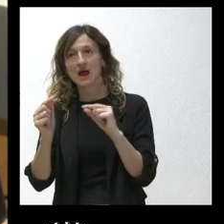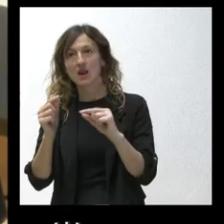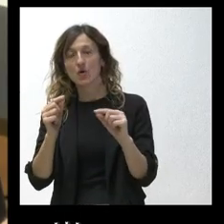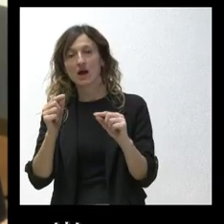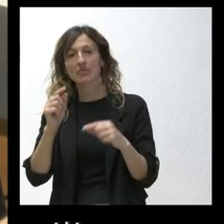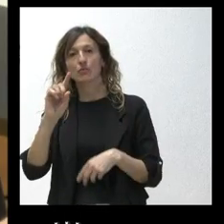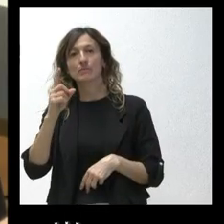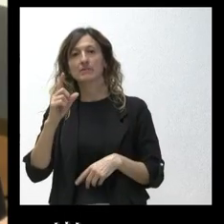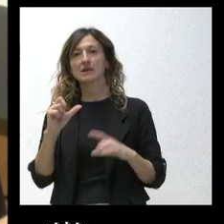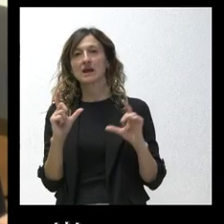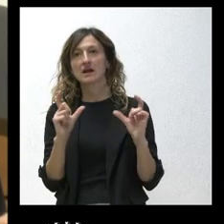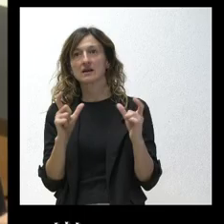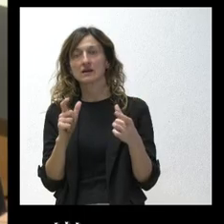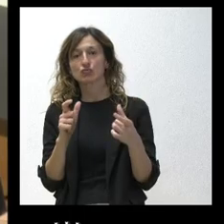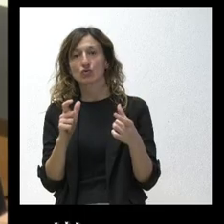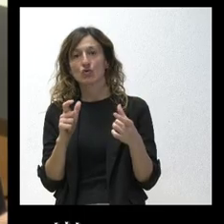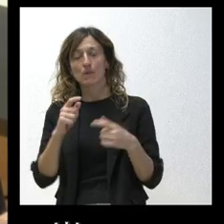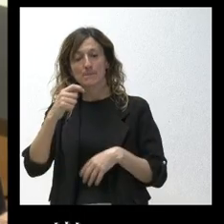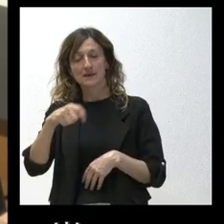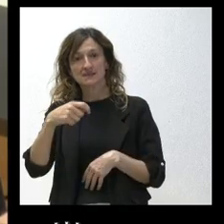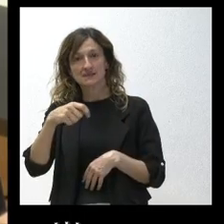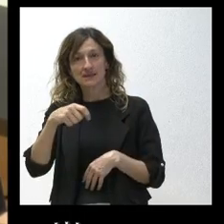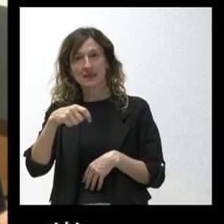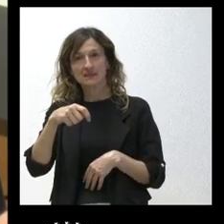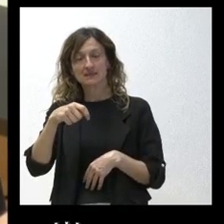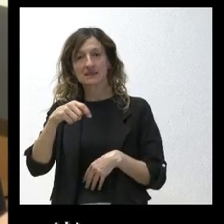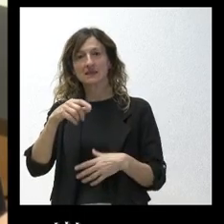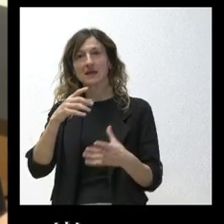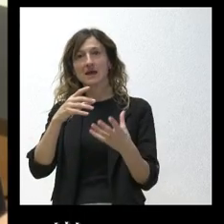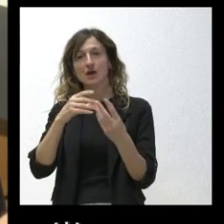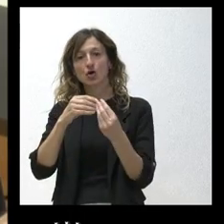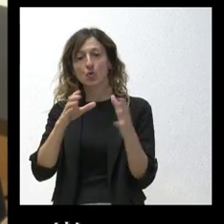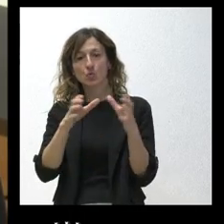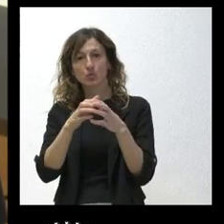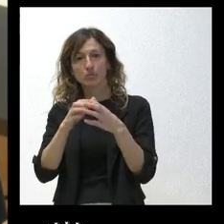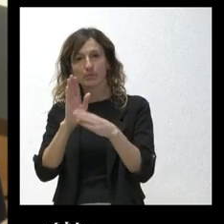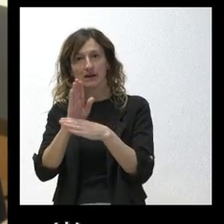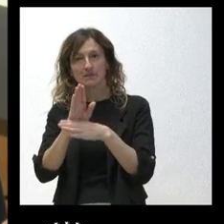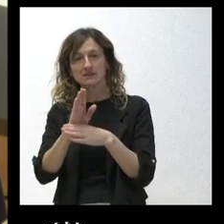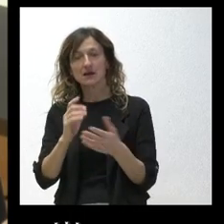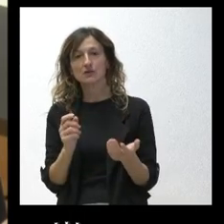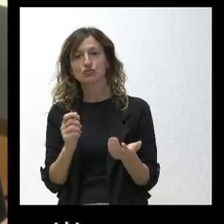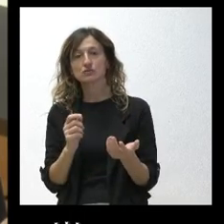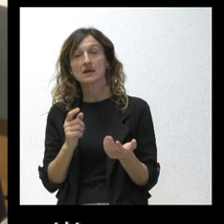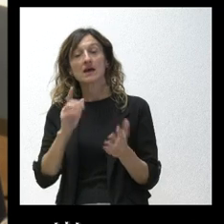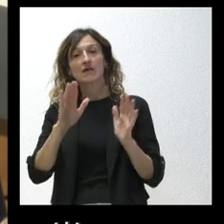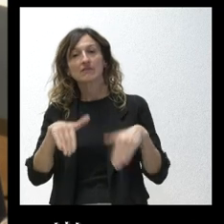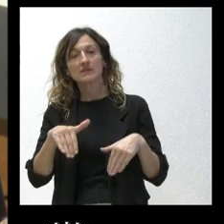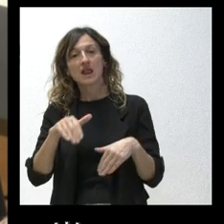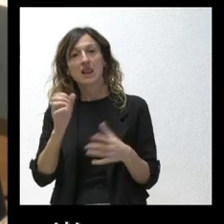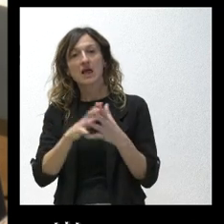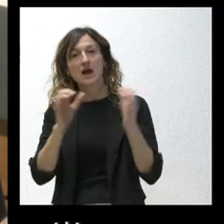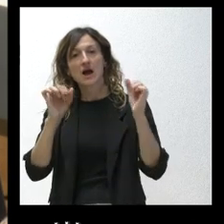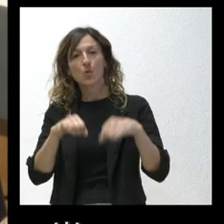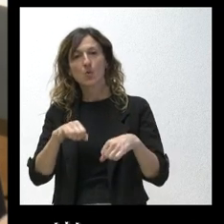las primeras reuniones que mantuvo el presidente con los grupos parlamentarios etcétera etcétera ¿cómo se podría llegar a un acuerdo